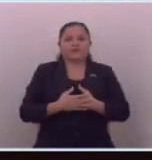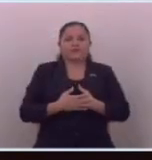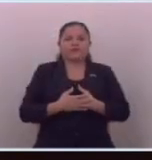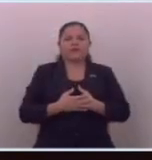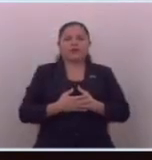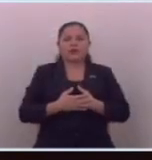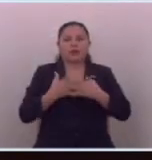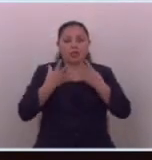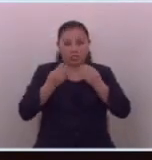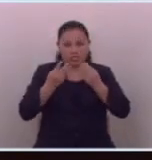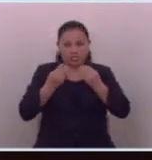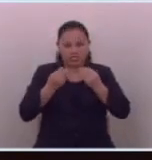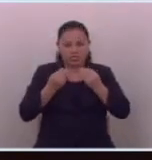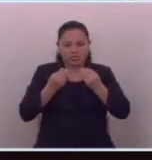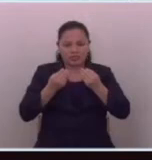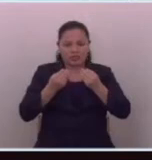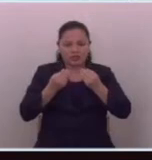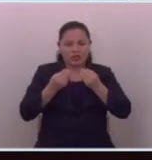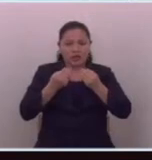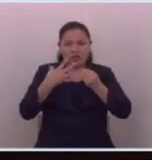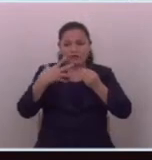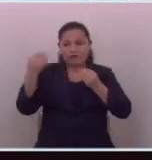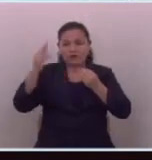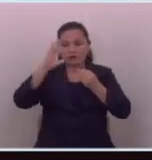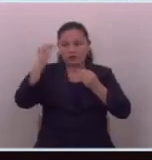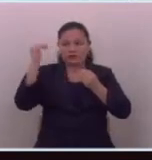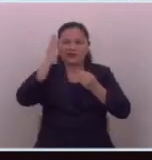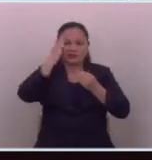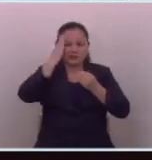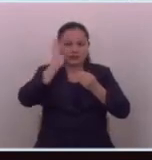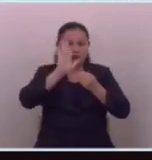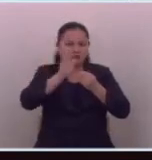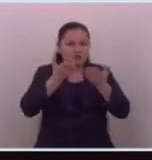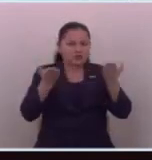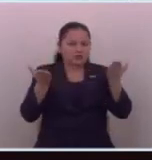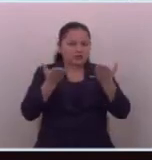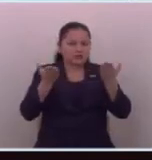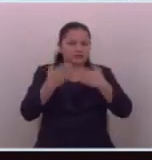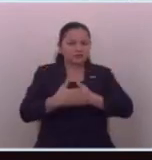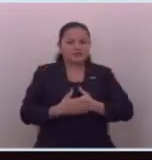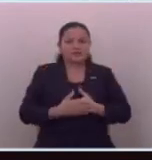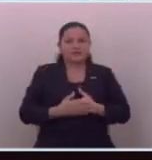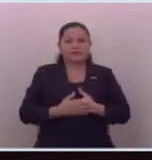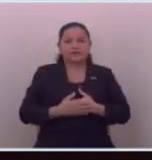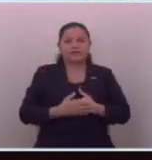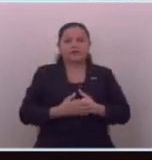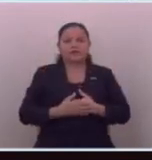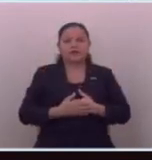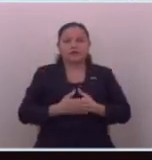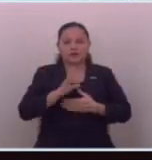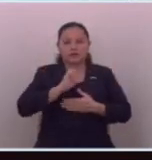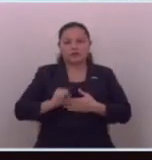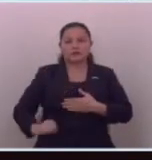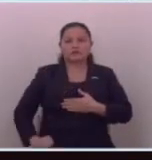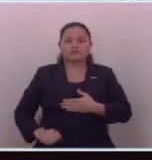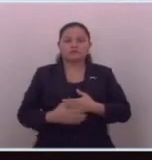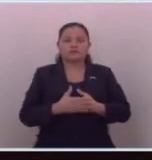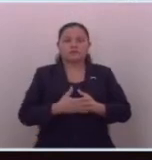el temor los hace abandonar el país porque saben lo que han hecho en El Salvador